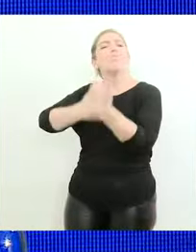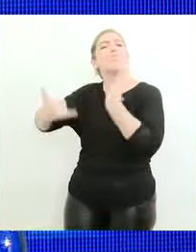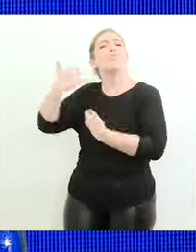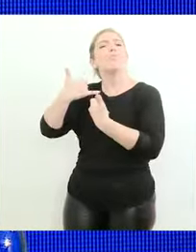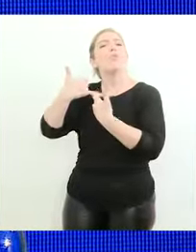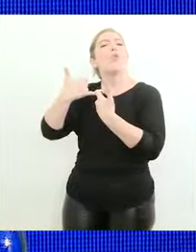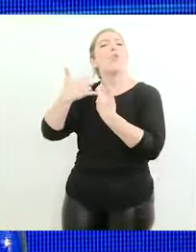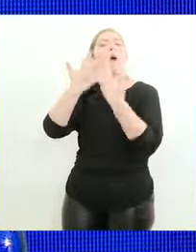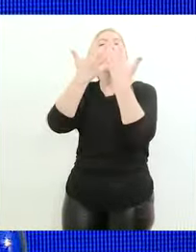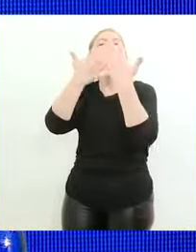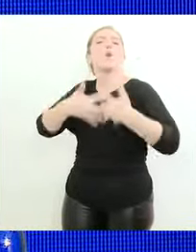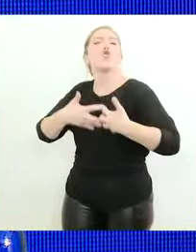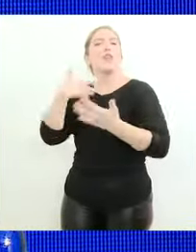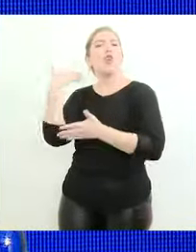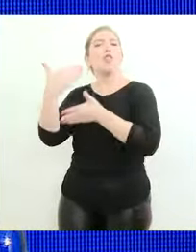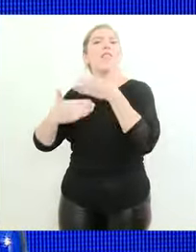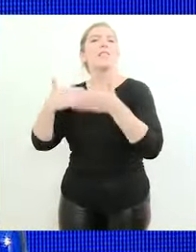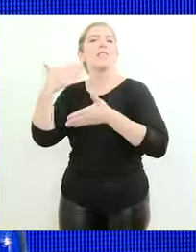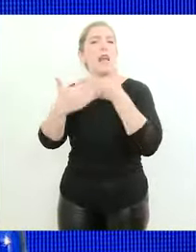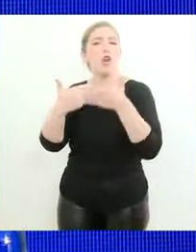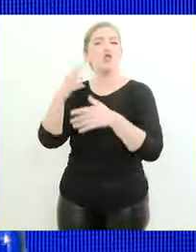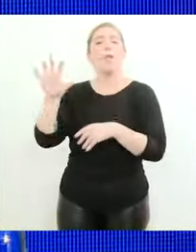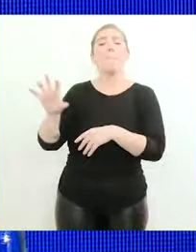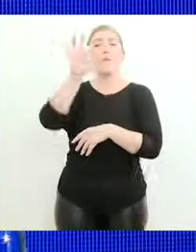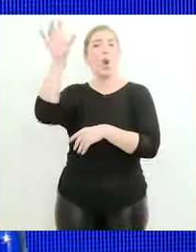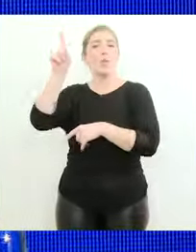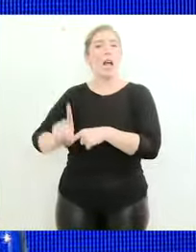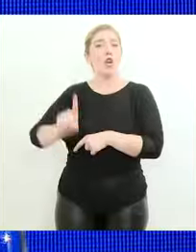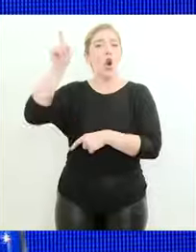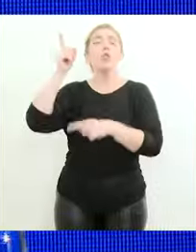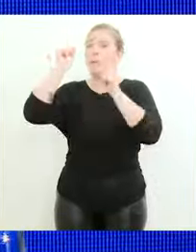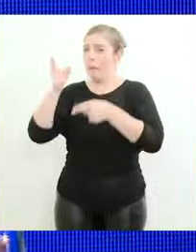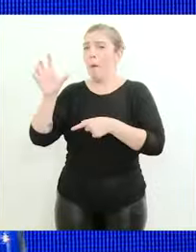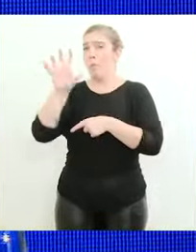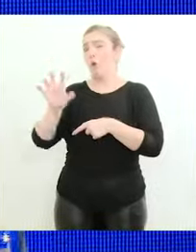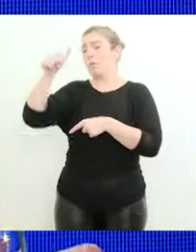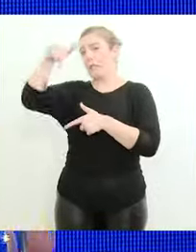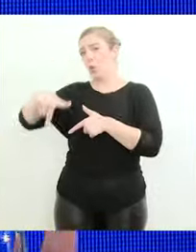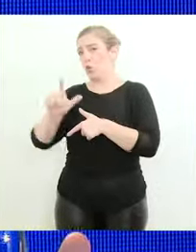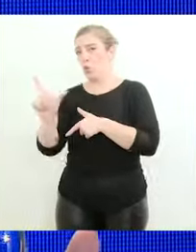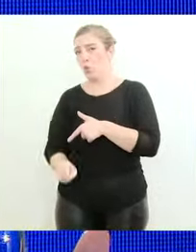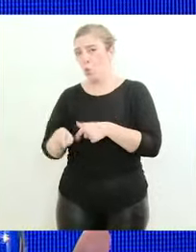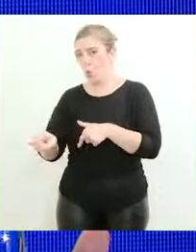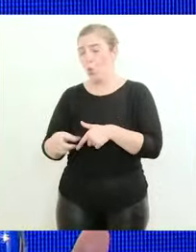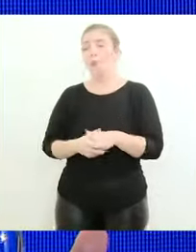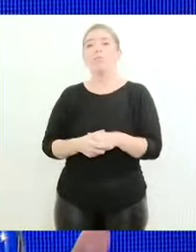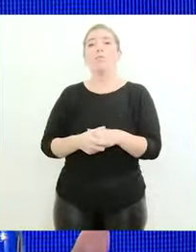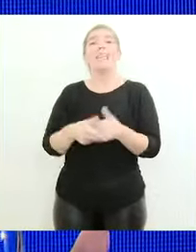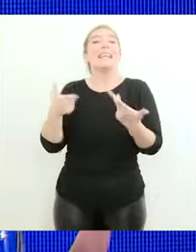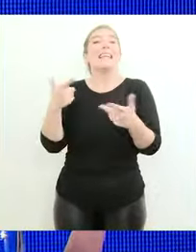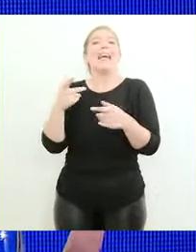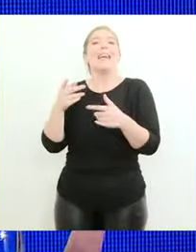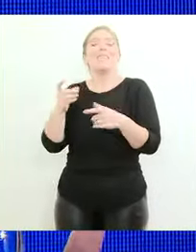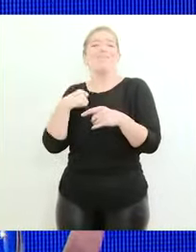el proyecto de desarrollo tanto de las provincias del norte como de las del sur que están fuera